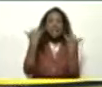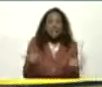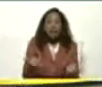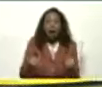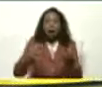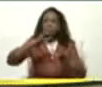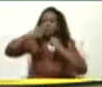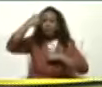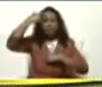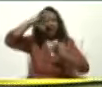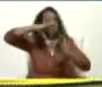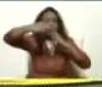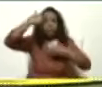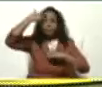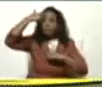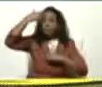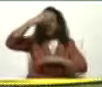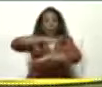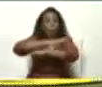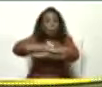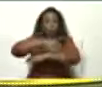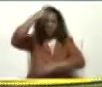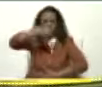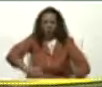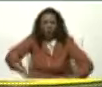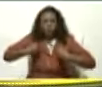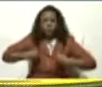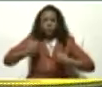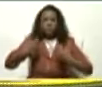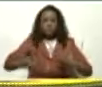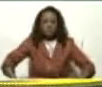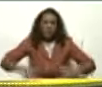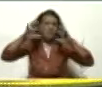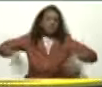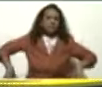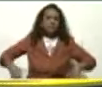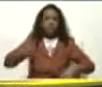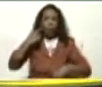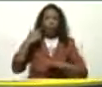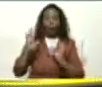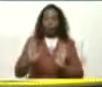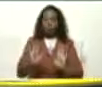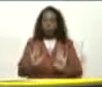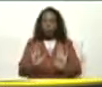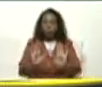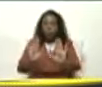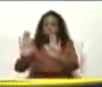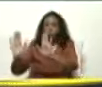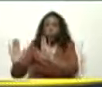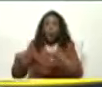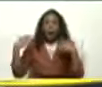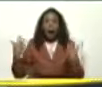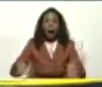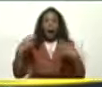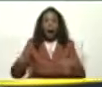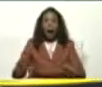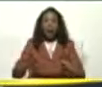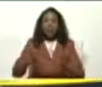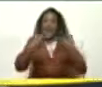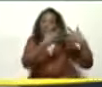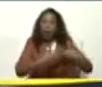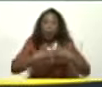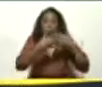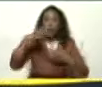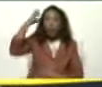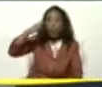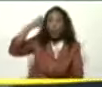distorsión grave De la conducta Y de violencia En la sociedad De los Estados Unidos